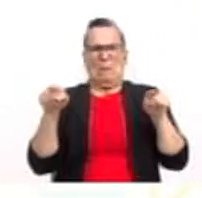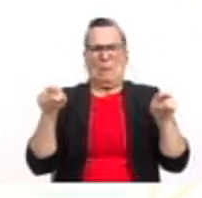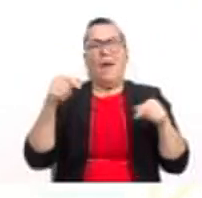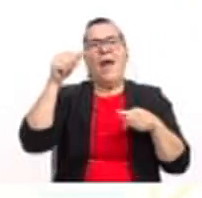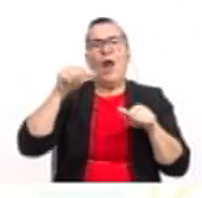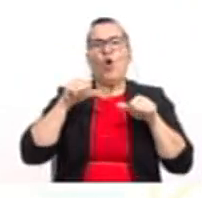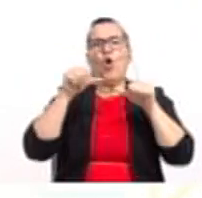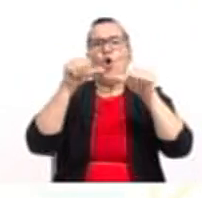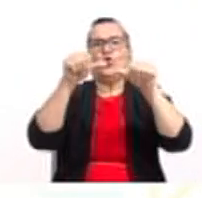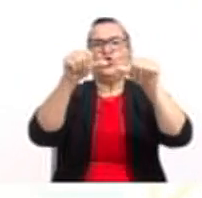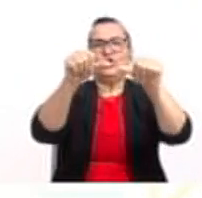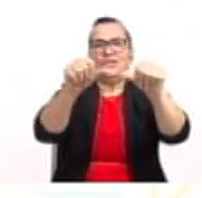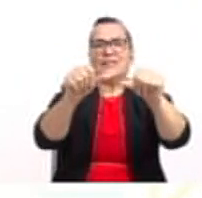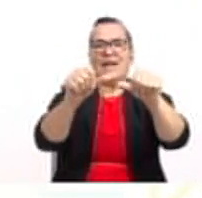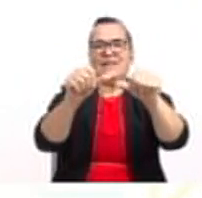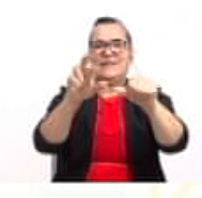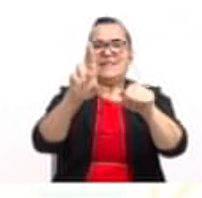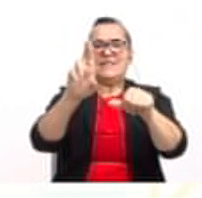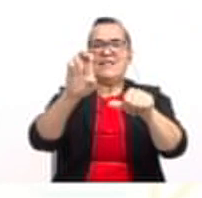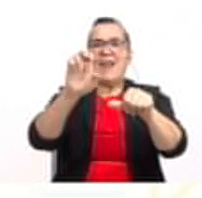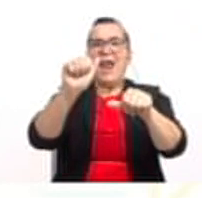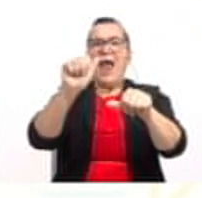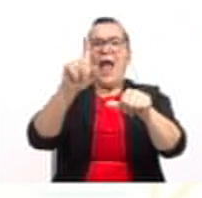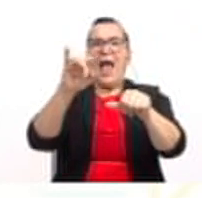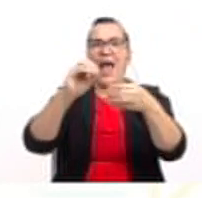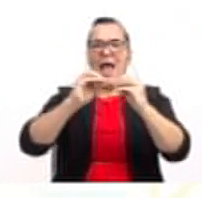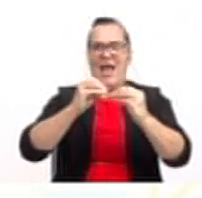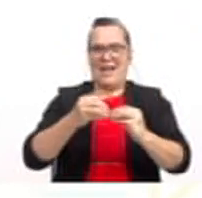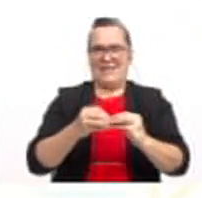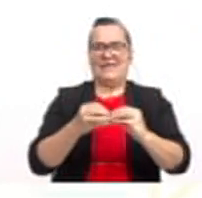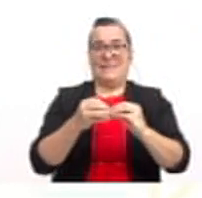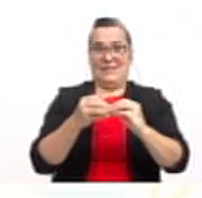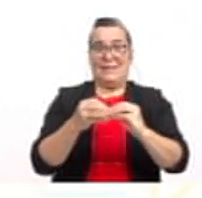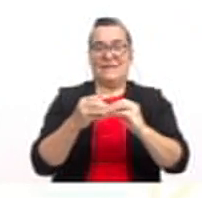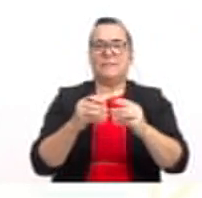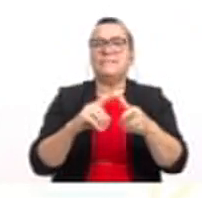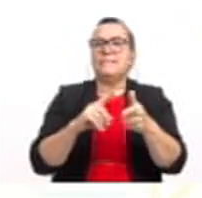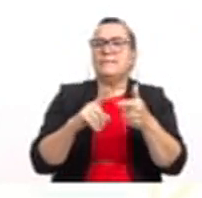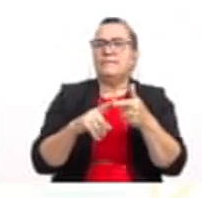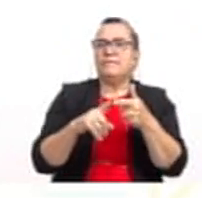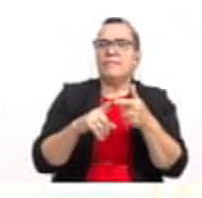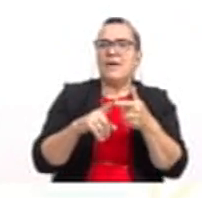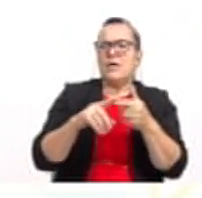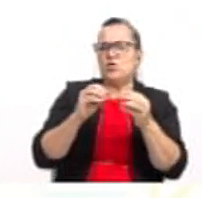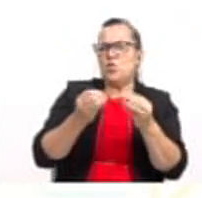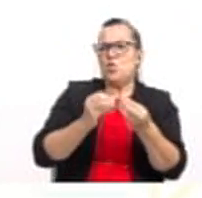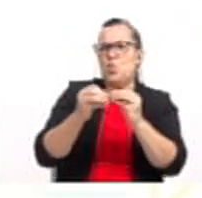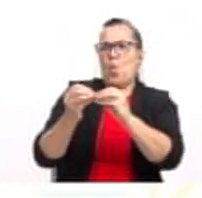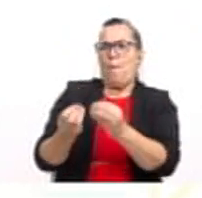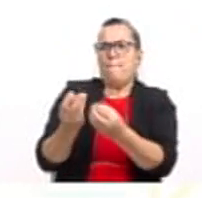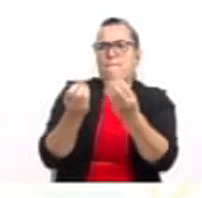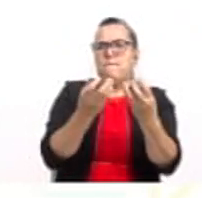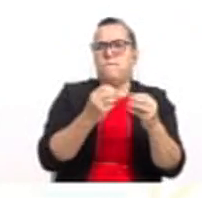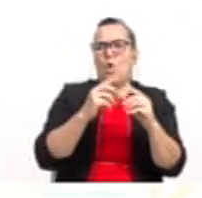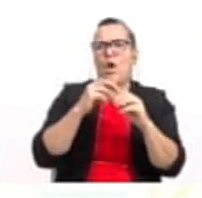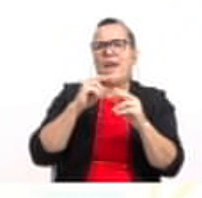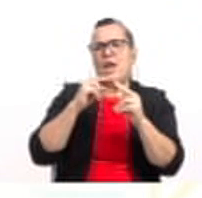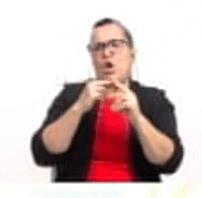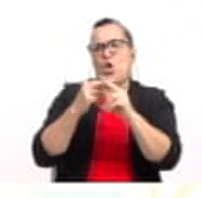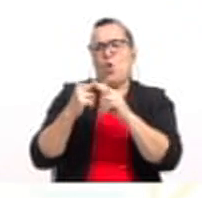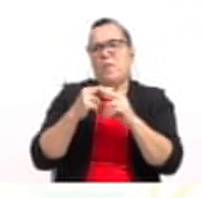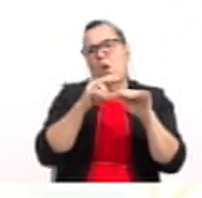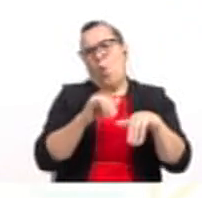constantes reales, es decir, números reales. Esta forma es la forma polinómica o bien le podríamos llamar una forma